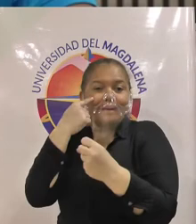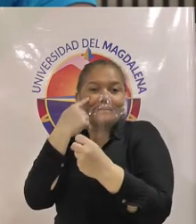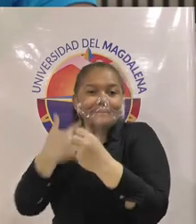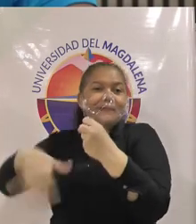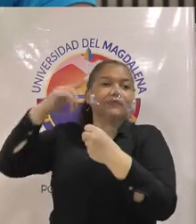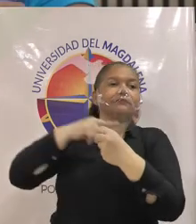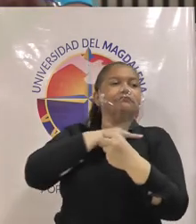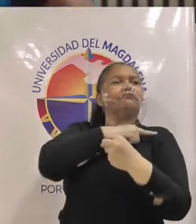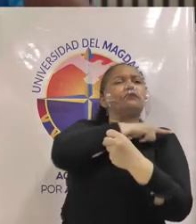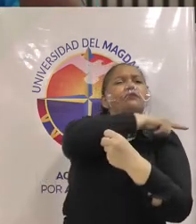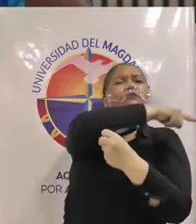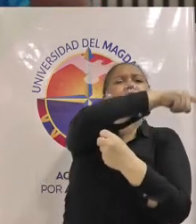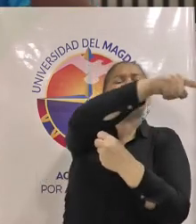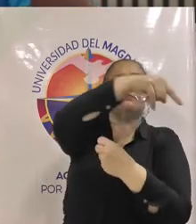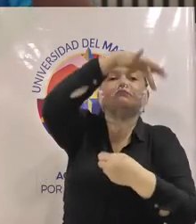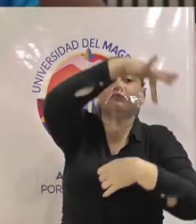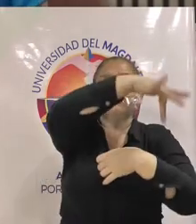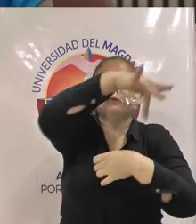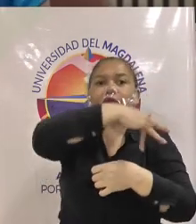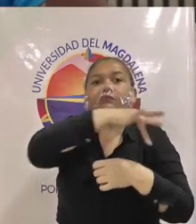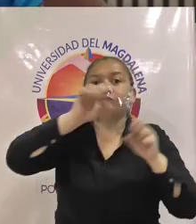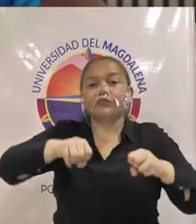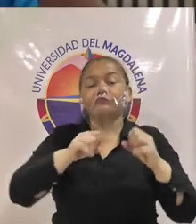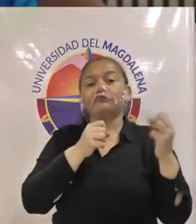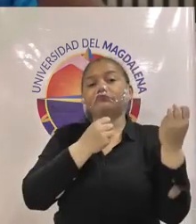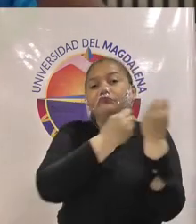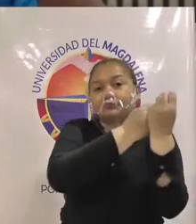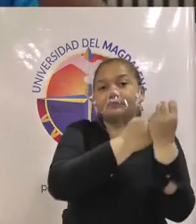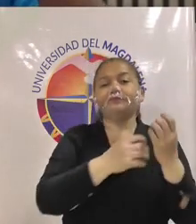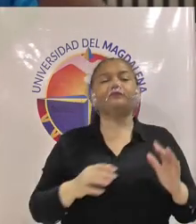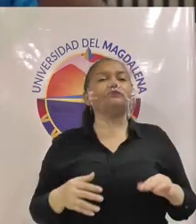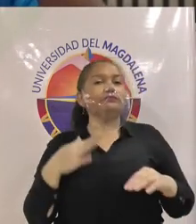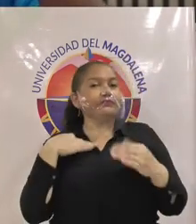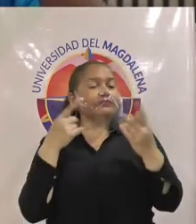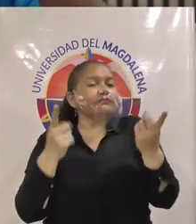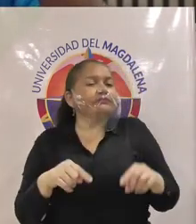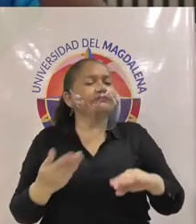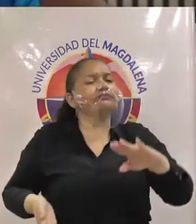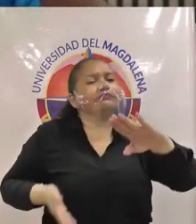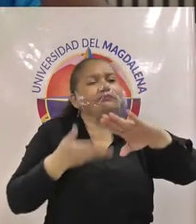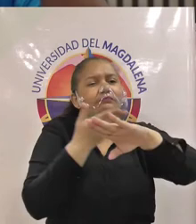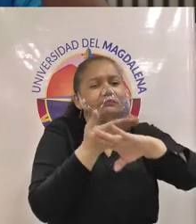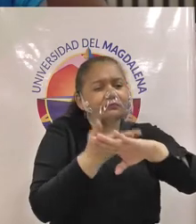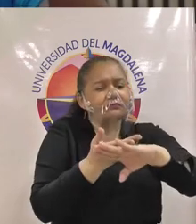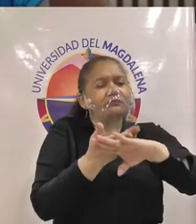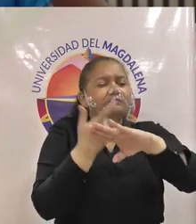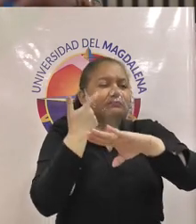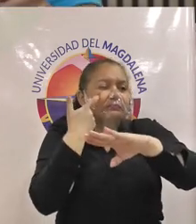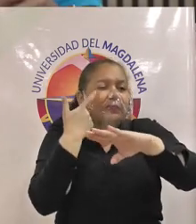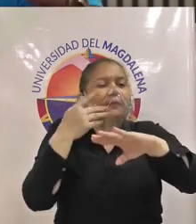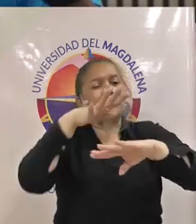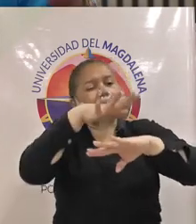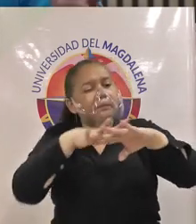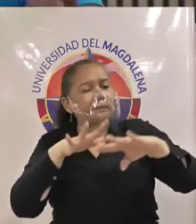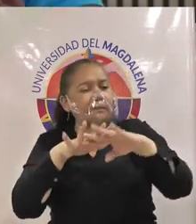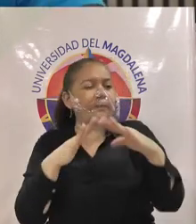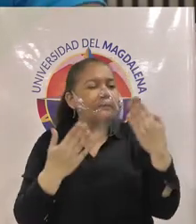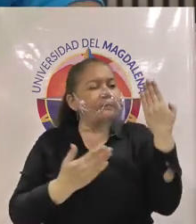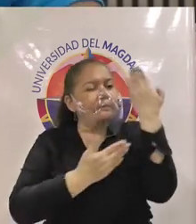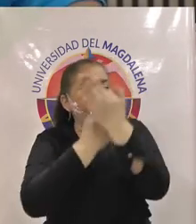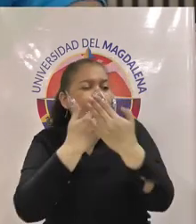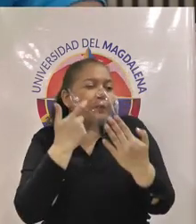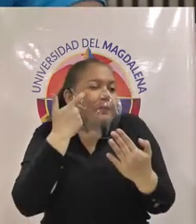territorio igualmente proponemos una una proponemos una red de validación de